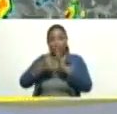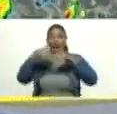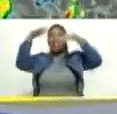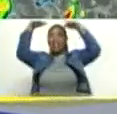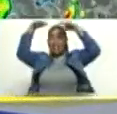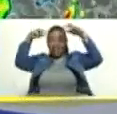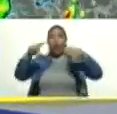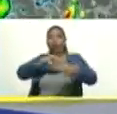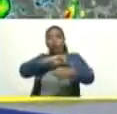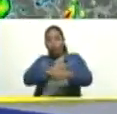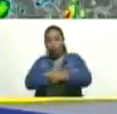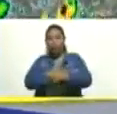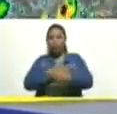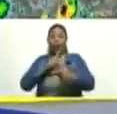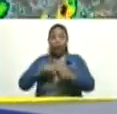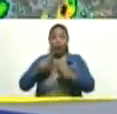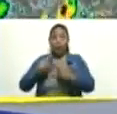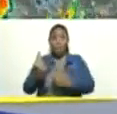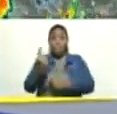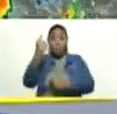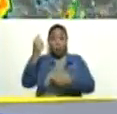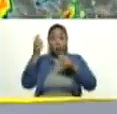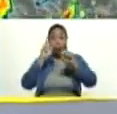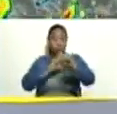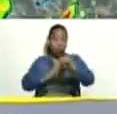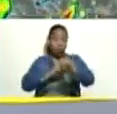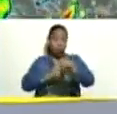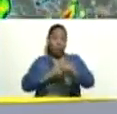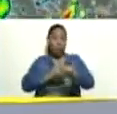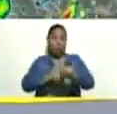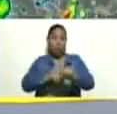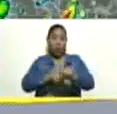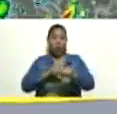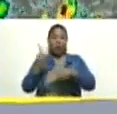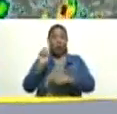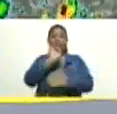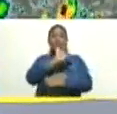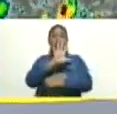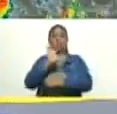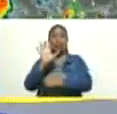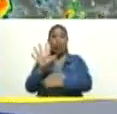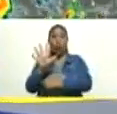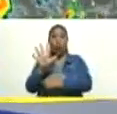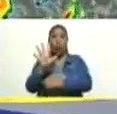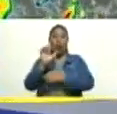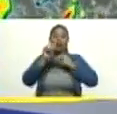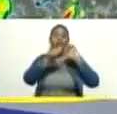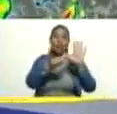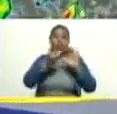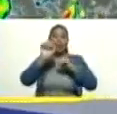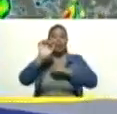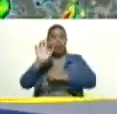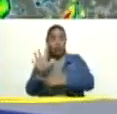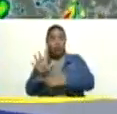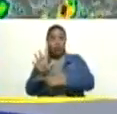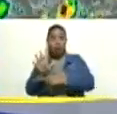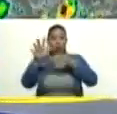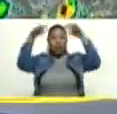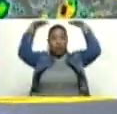primera onda tropical de la temporada, estamos pronosticando entre 55 y 65 ondas tropicales.